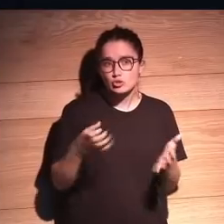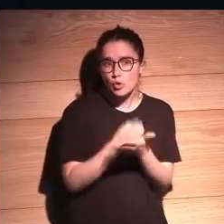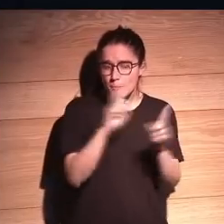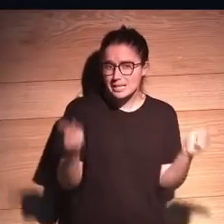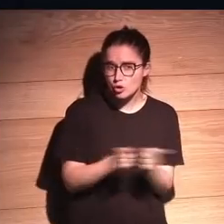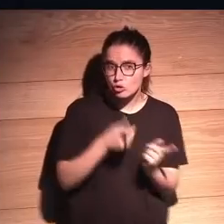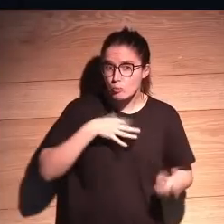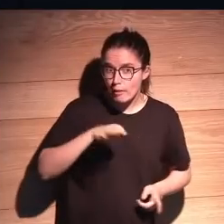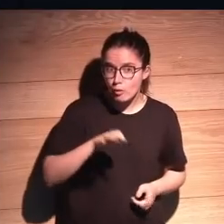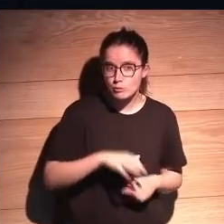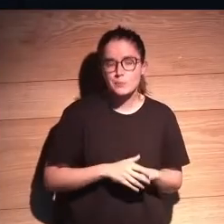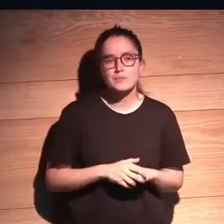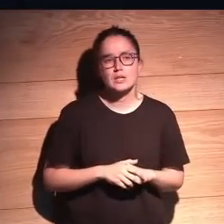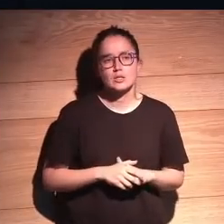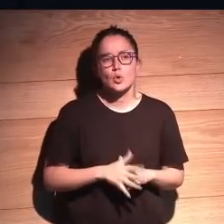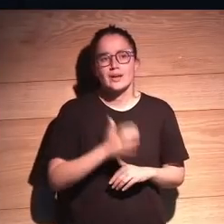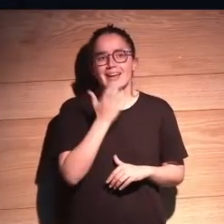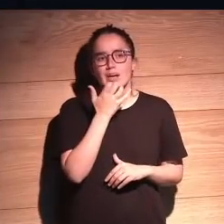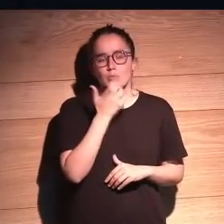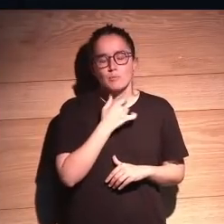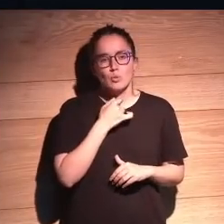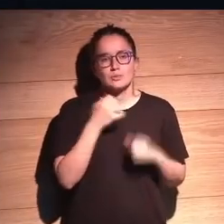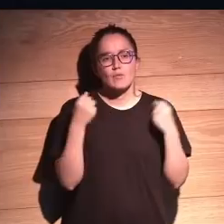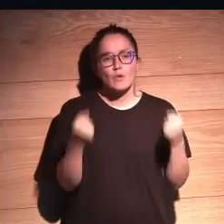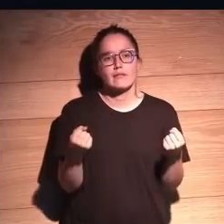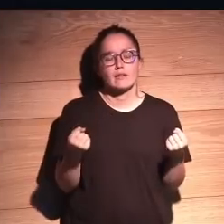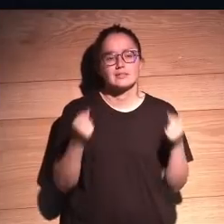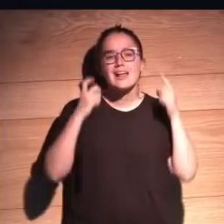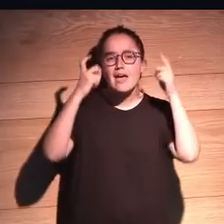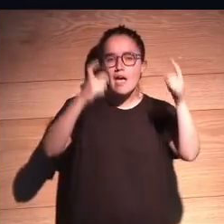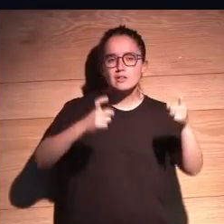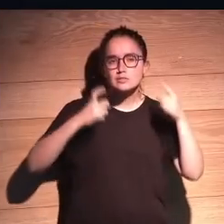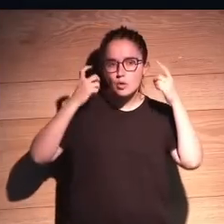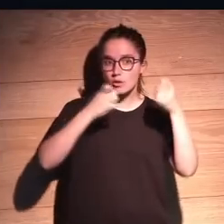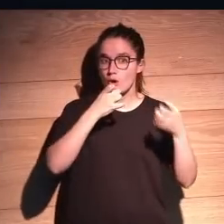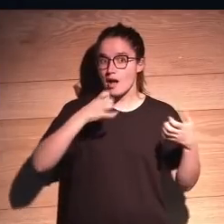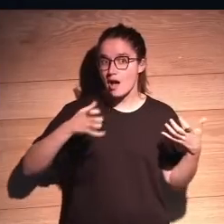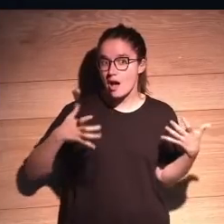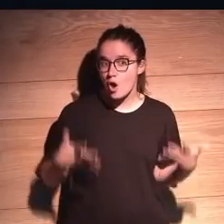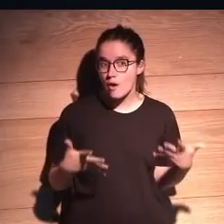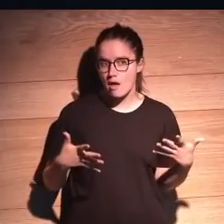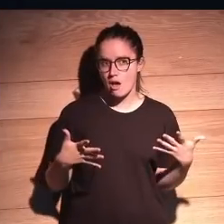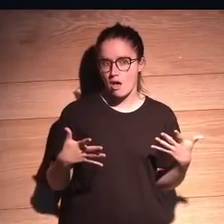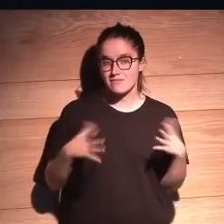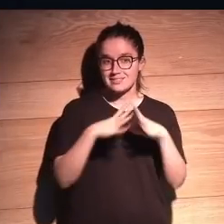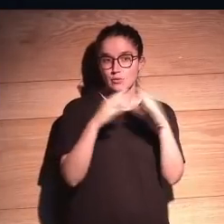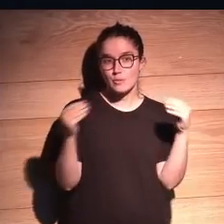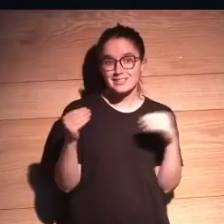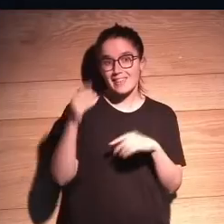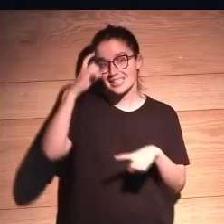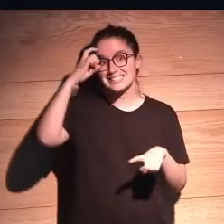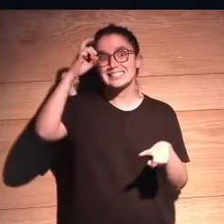corto. Un ejemplo que me gusta mucho es este esfuerzo que se está haciendo ahora desde las facultades de psicología